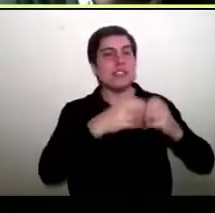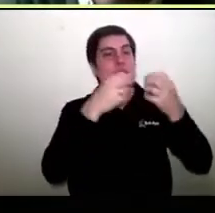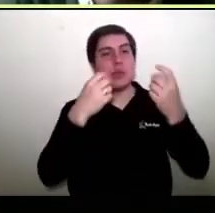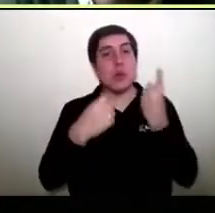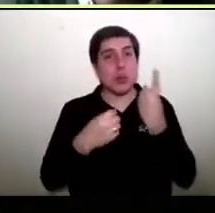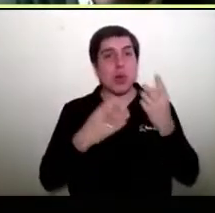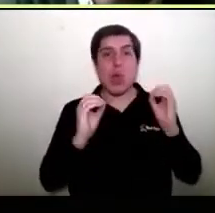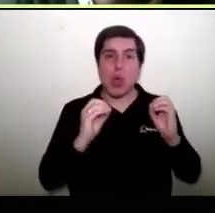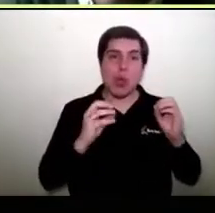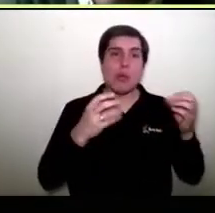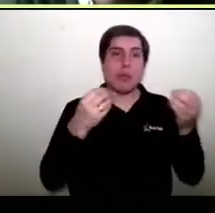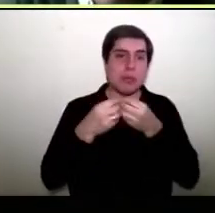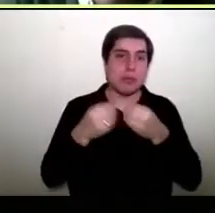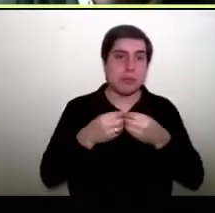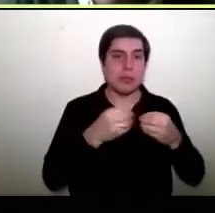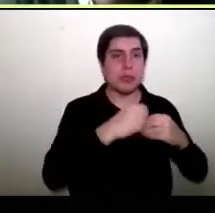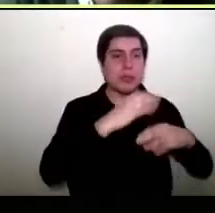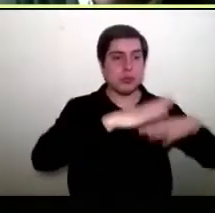uno...